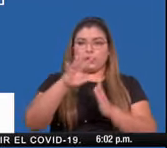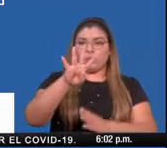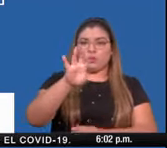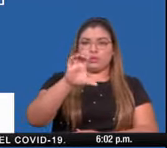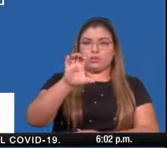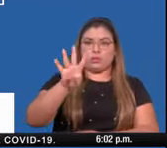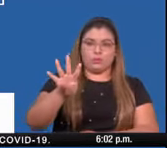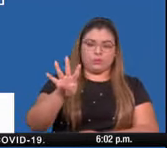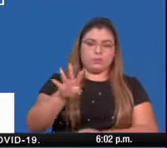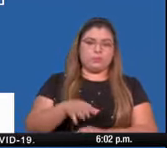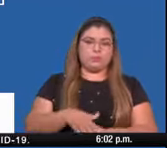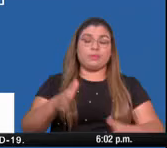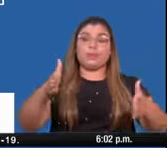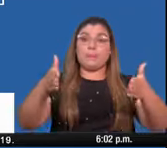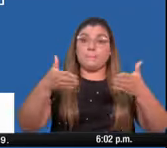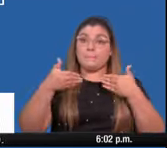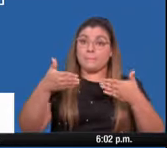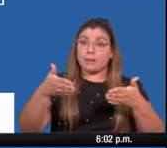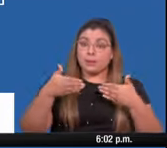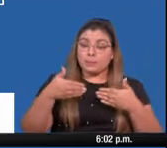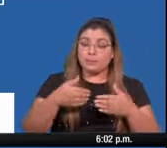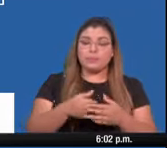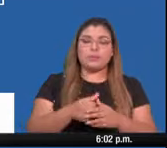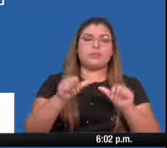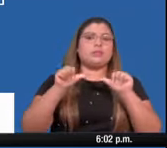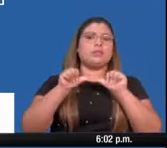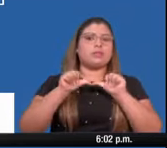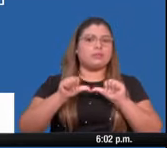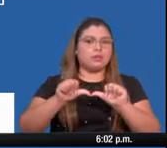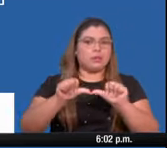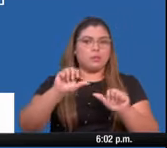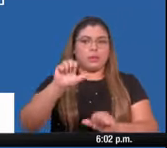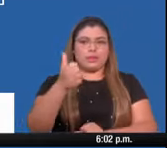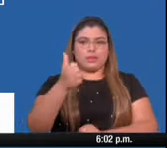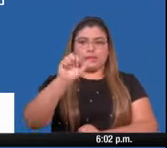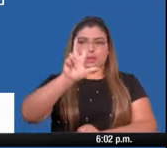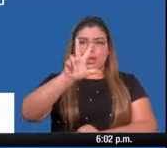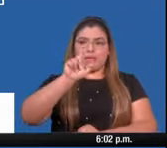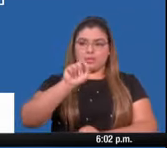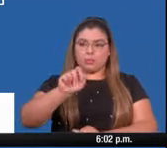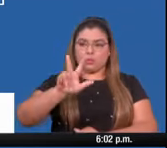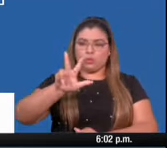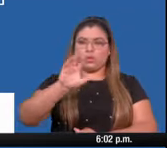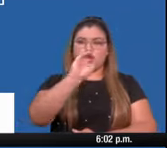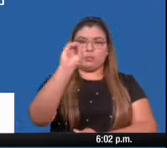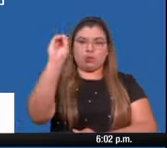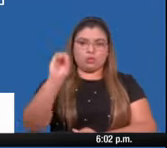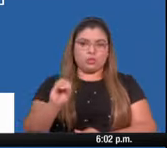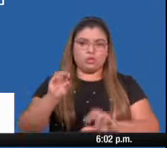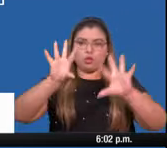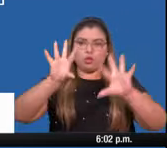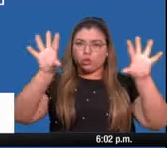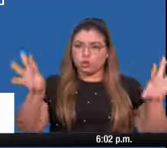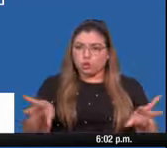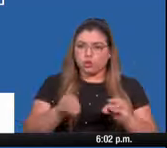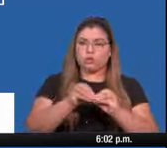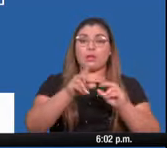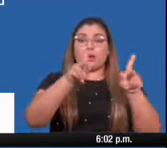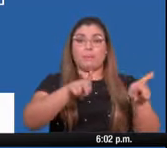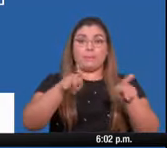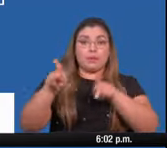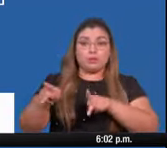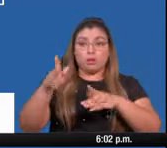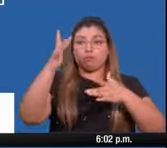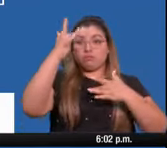casos. En Panamá, mantenemos 13.3% del total de los casos